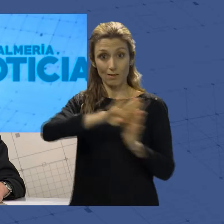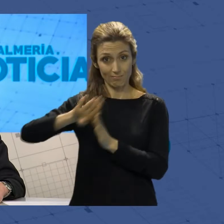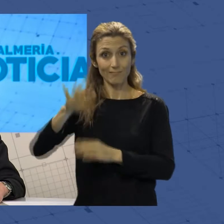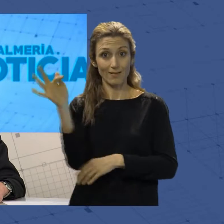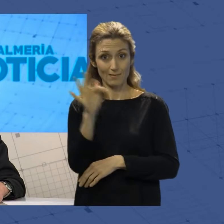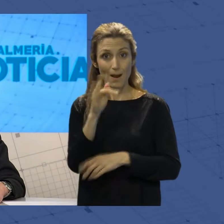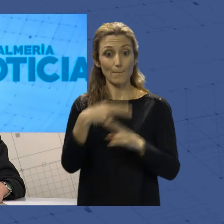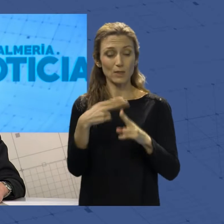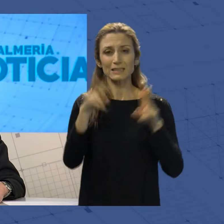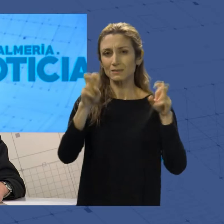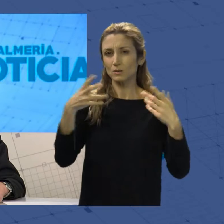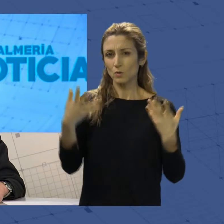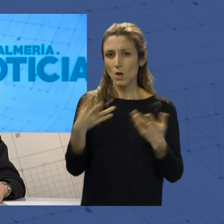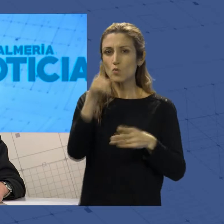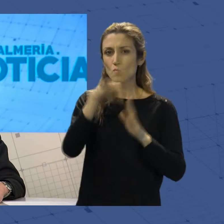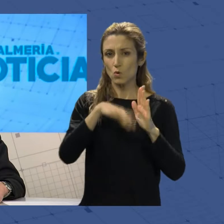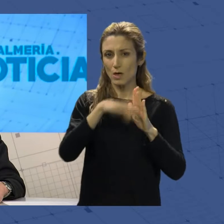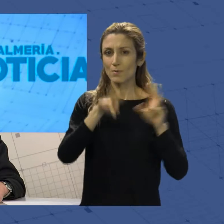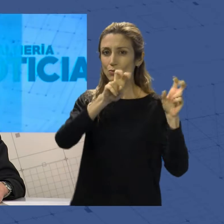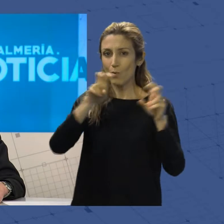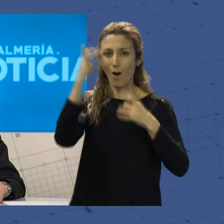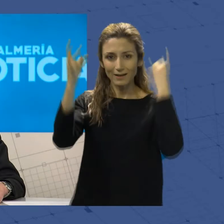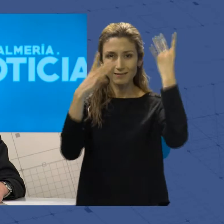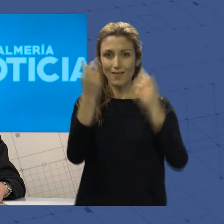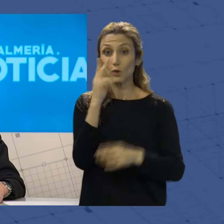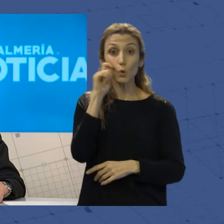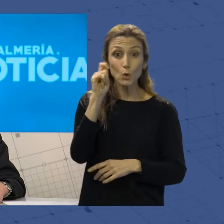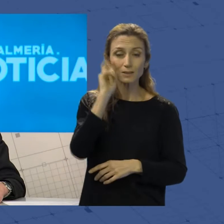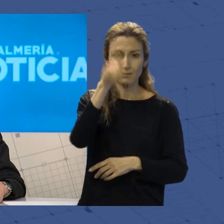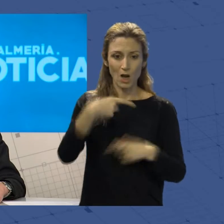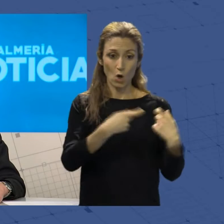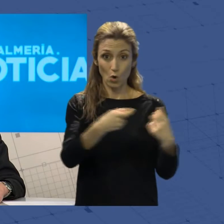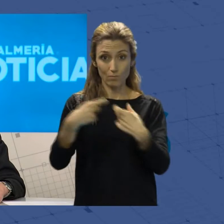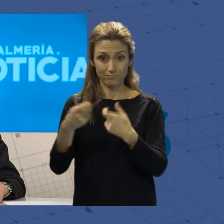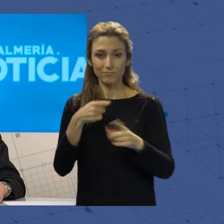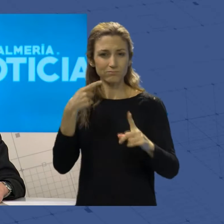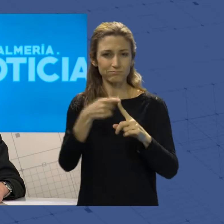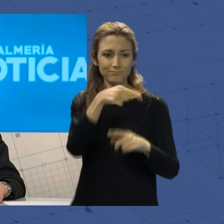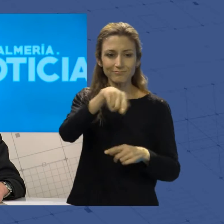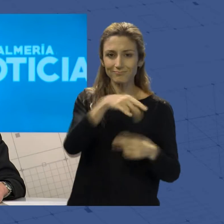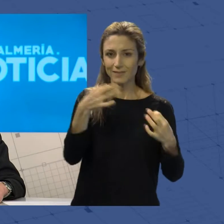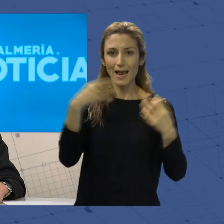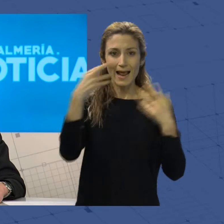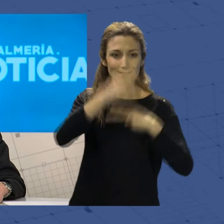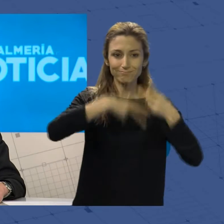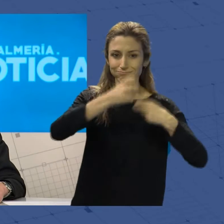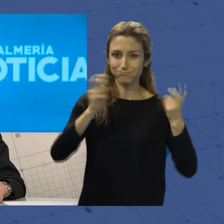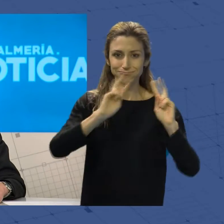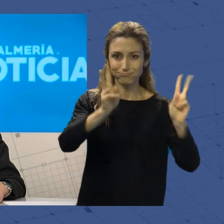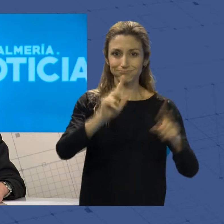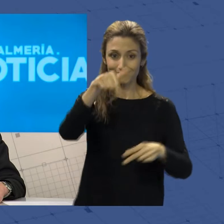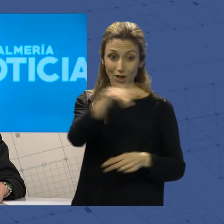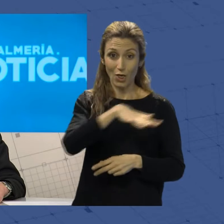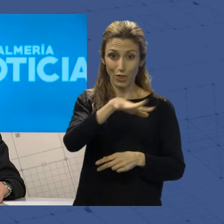hemos conocido un nuevo programa de actividades turísticas y comerciales que pretenden revitalizar el casco histórico. Y